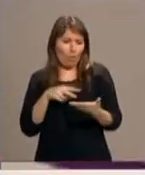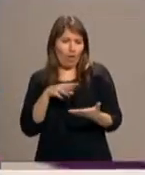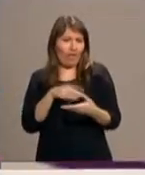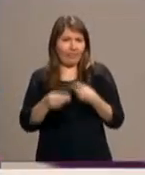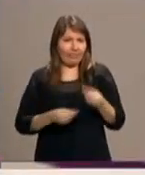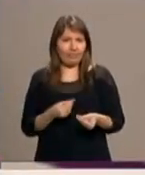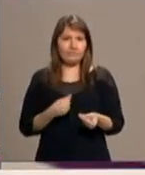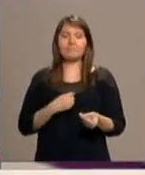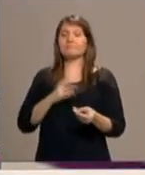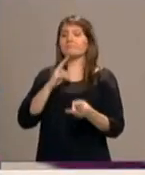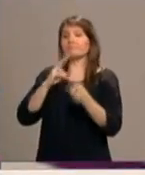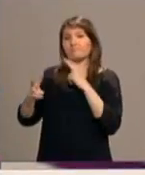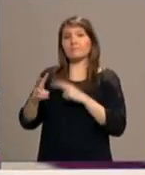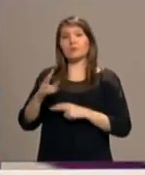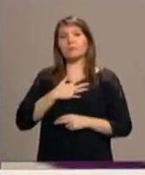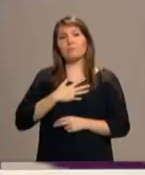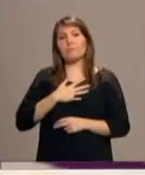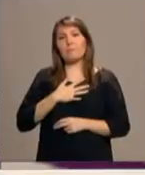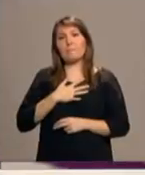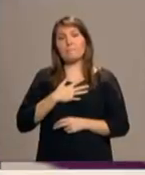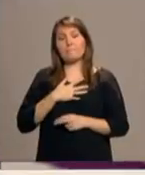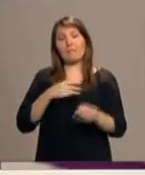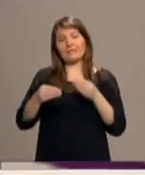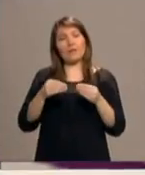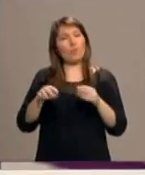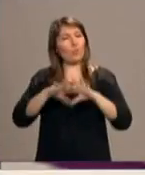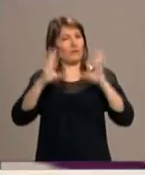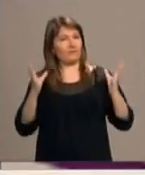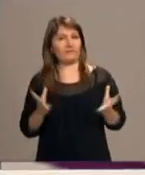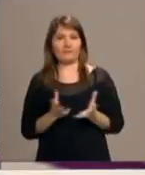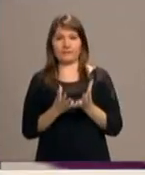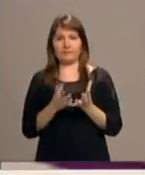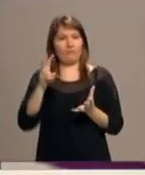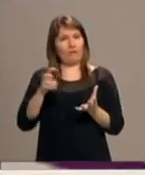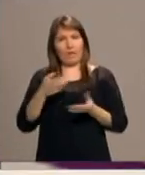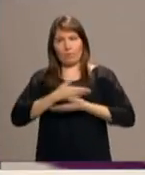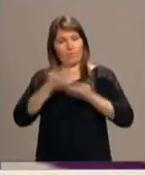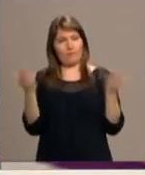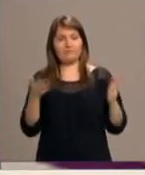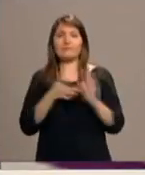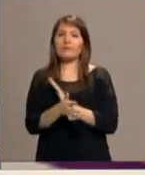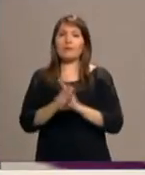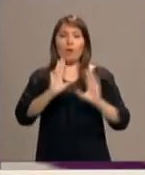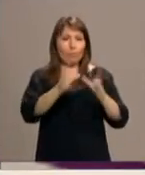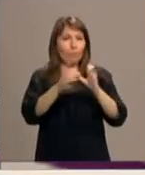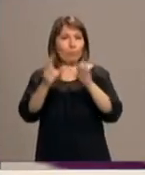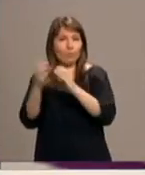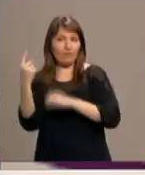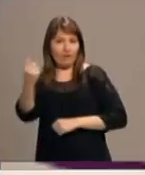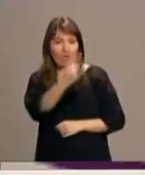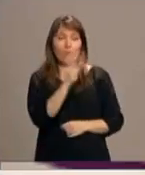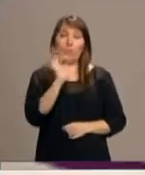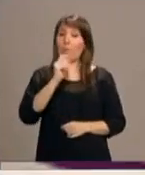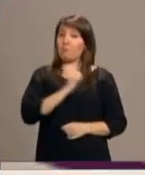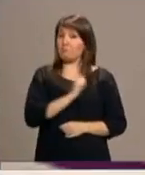son unos materiales que son universales, se proponen para todo el mundo y por tanto cada comunidad, cada persona